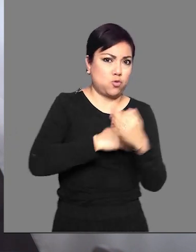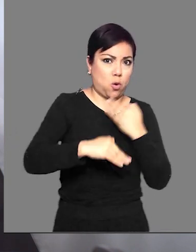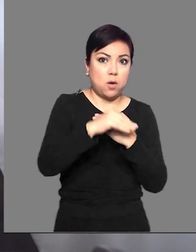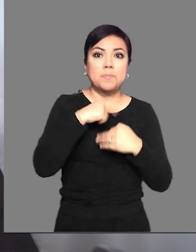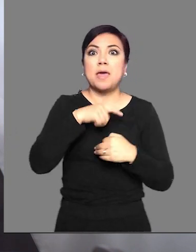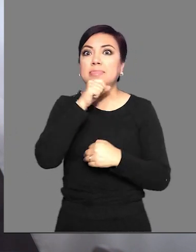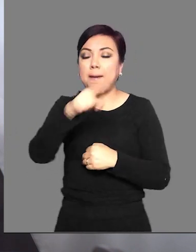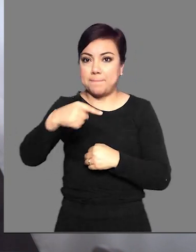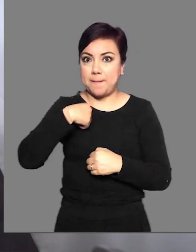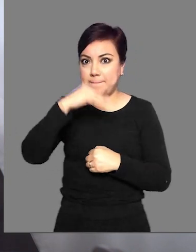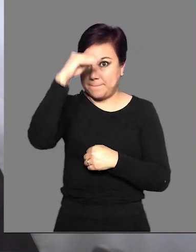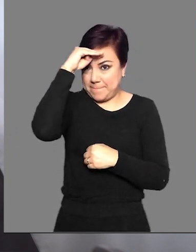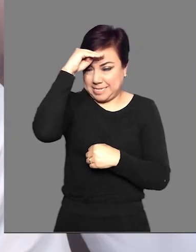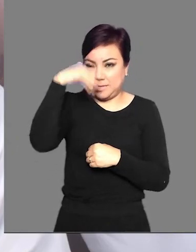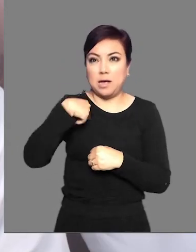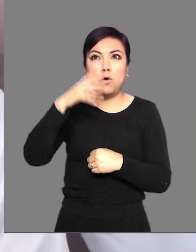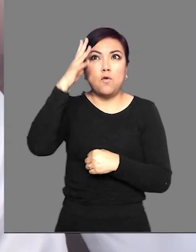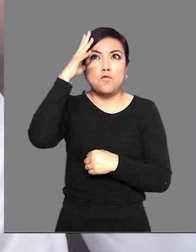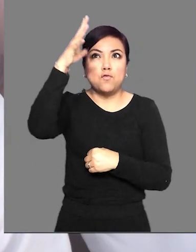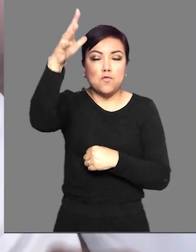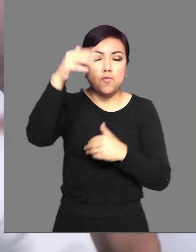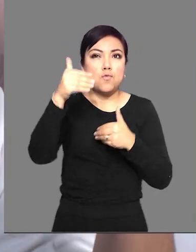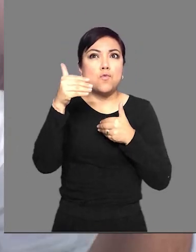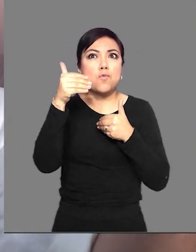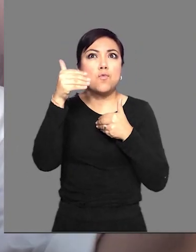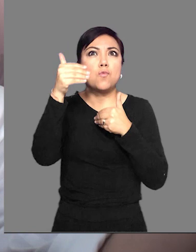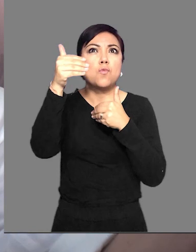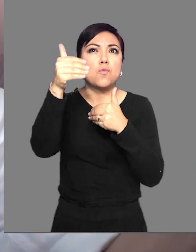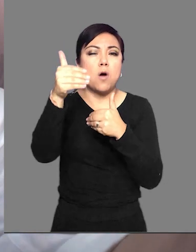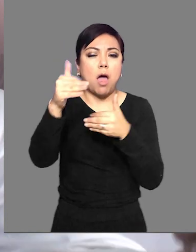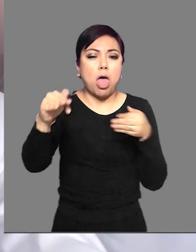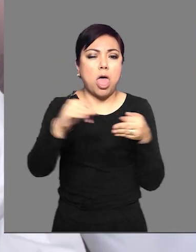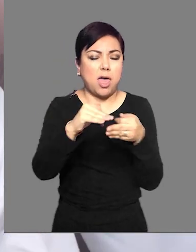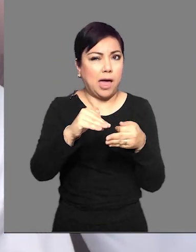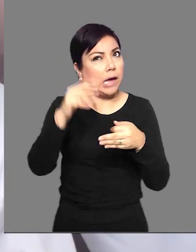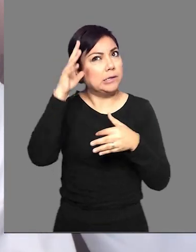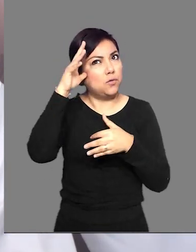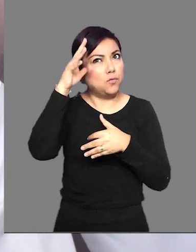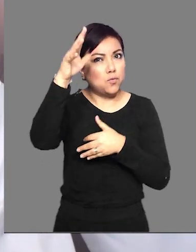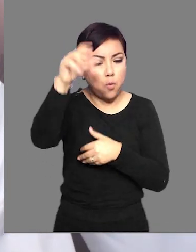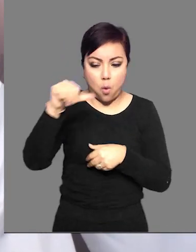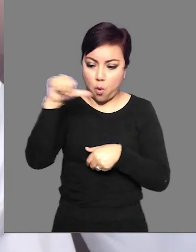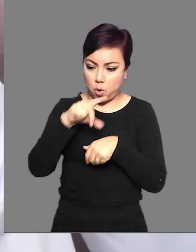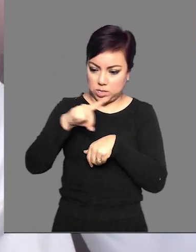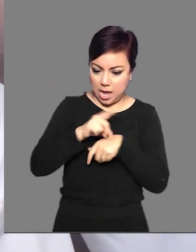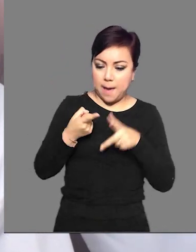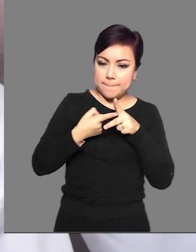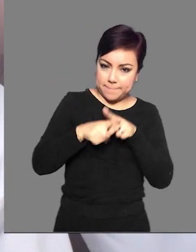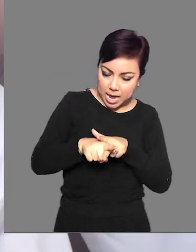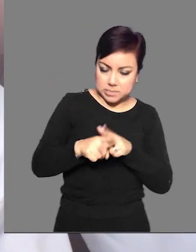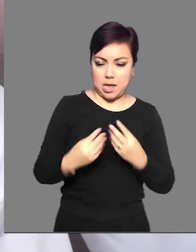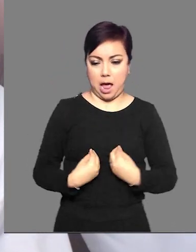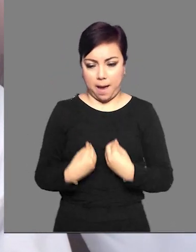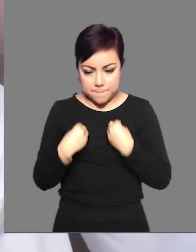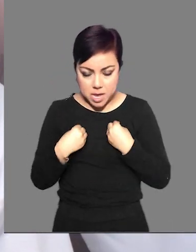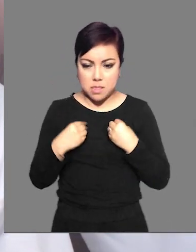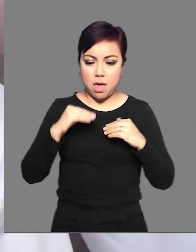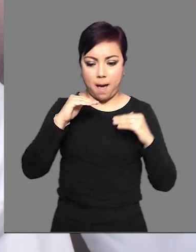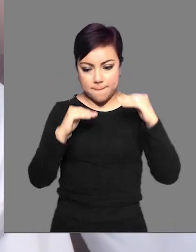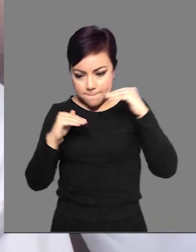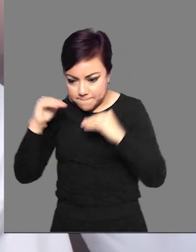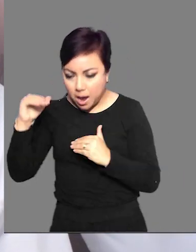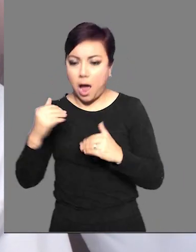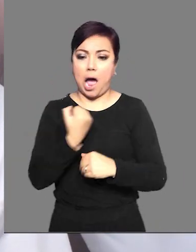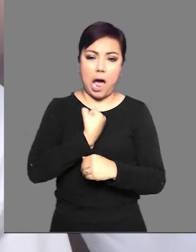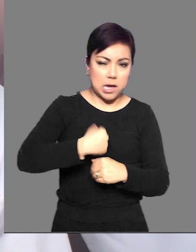espacios. Como cambiar pensando en el largo plazo. Deja ya los cambios a medias. Construye desde